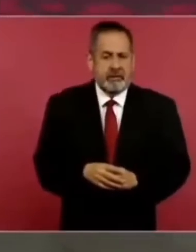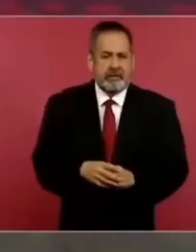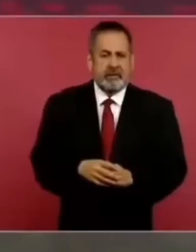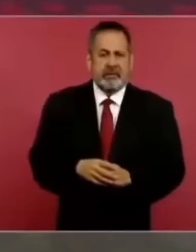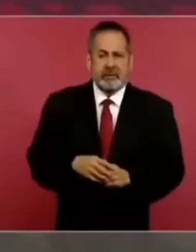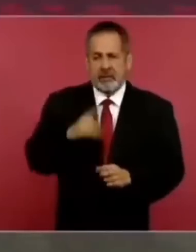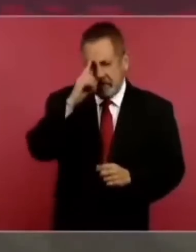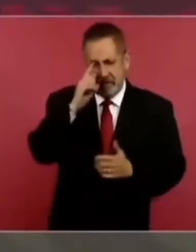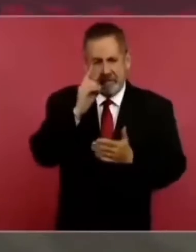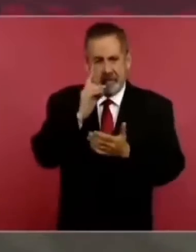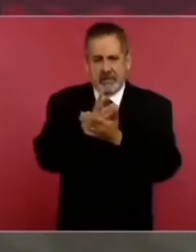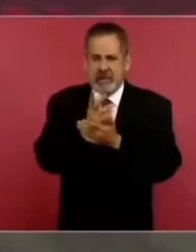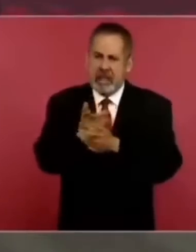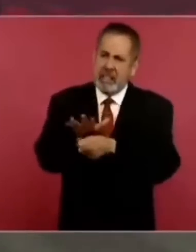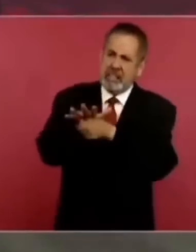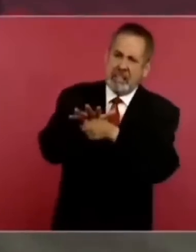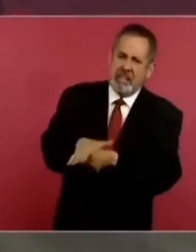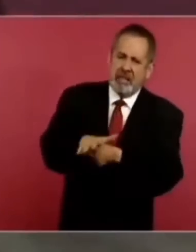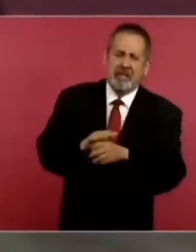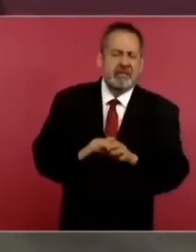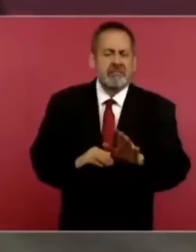solo a lo coercitivo.